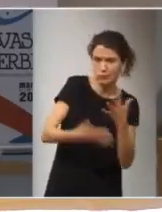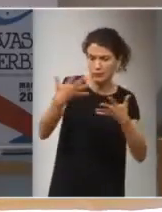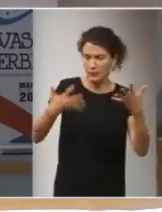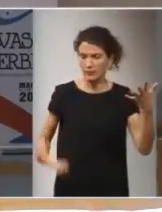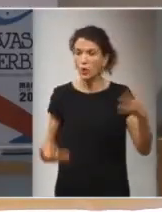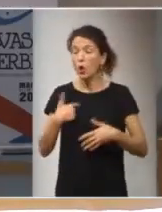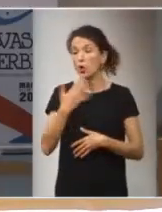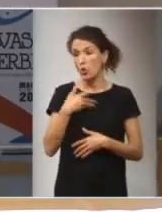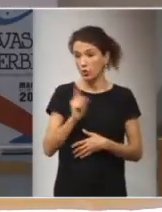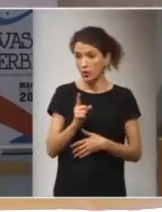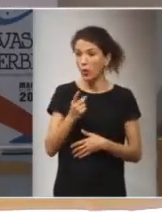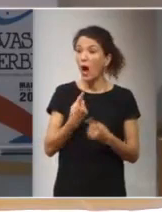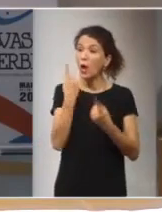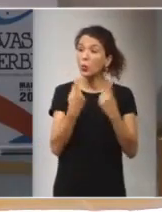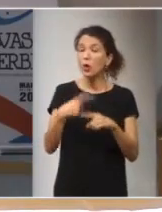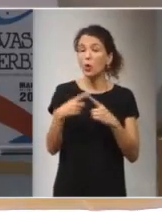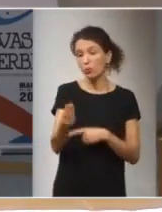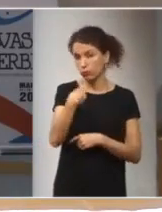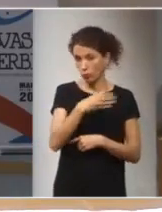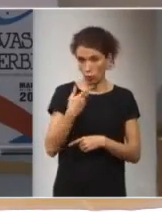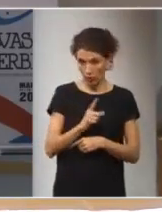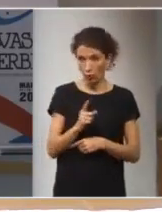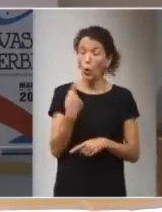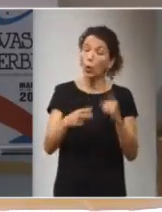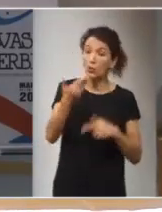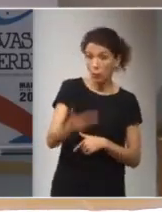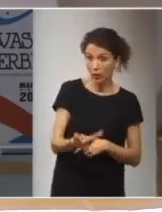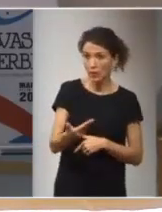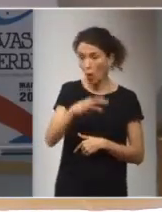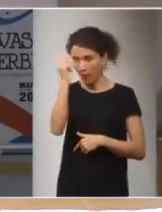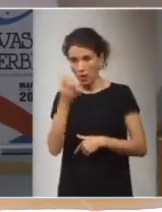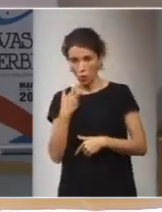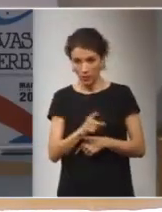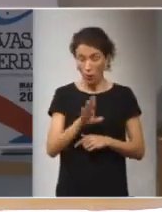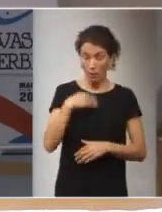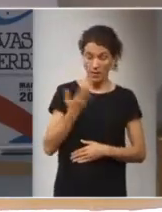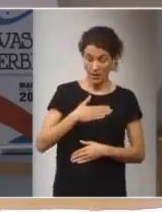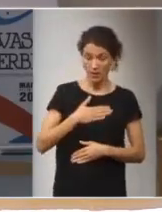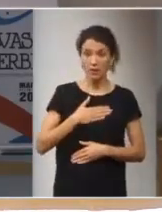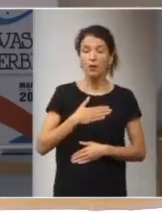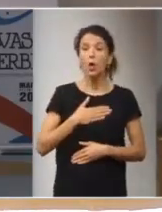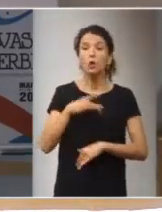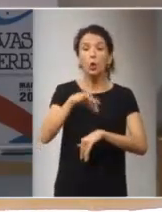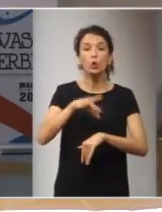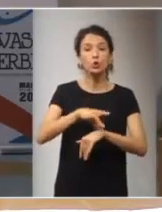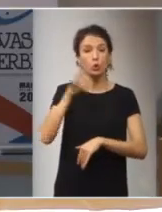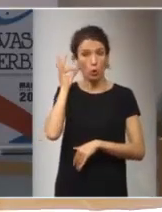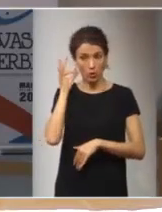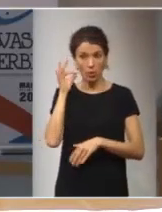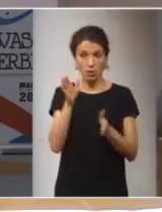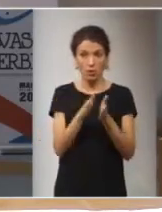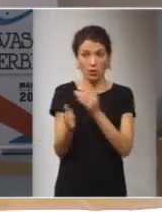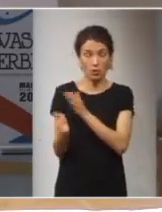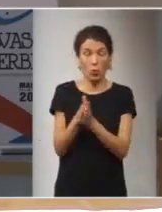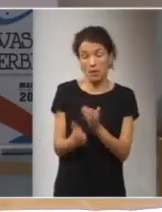quiero dejar algunas cosas relevantes de lado. Mañana la doctora y colega